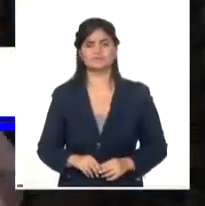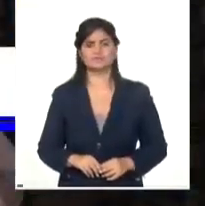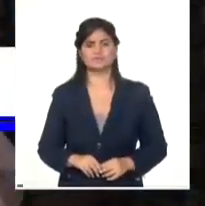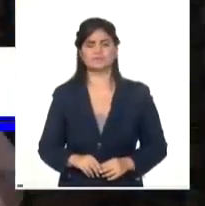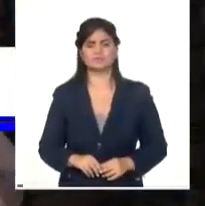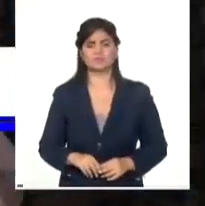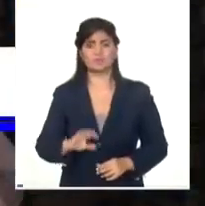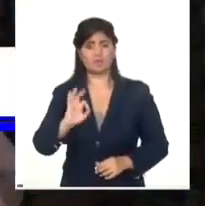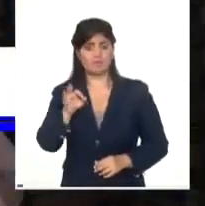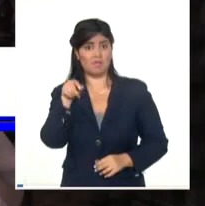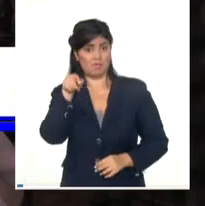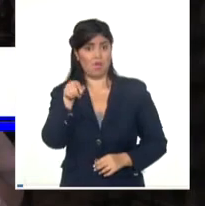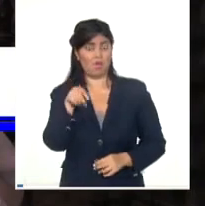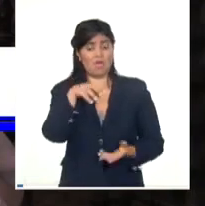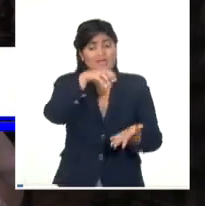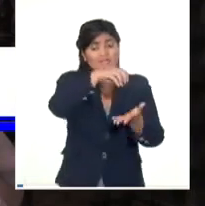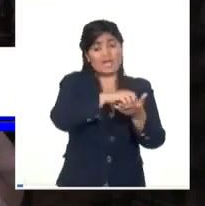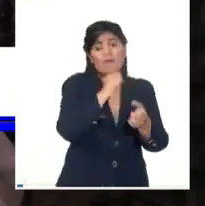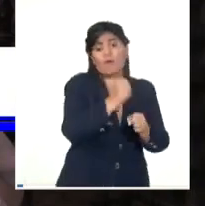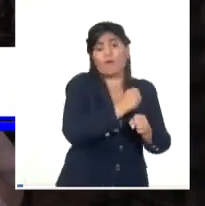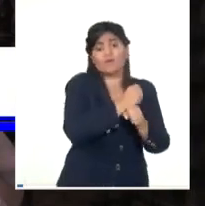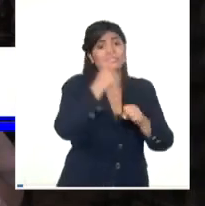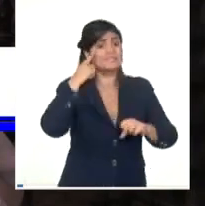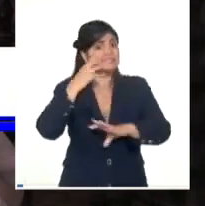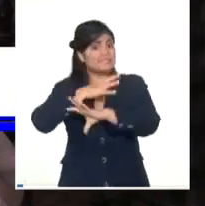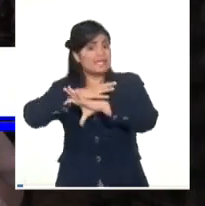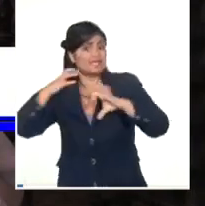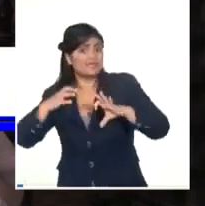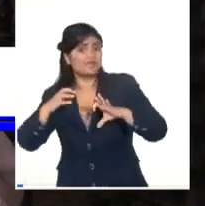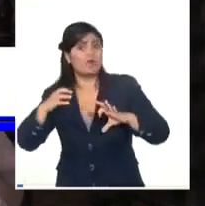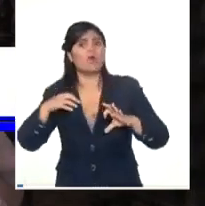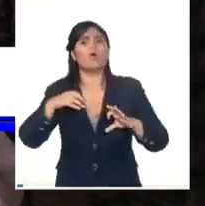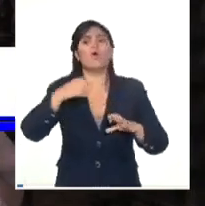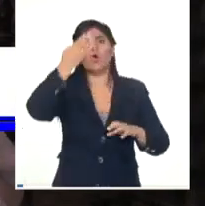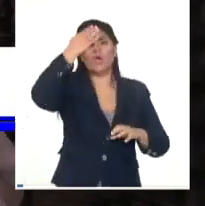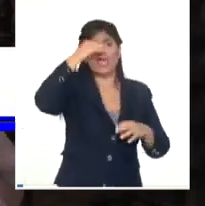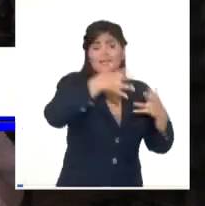Sí, en el área, en la esfera científica, tenemos mucho que aprender de Cuba.